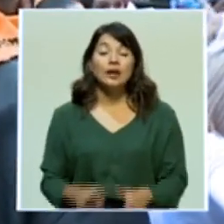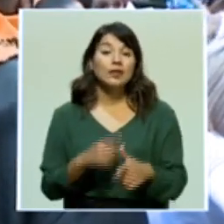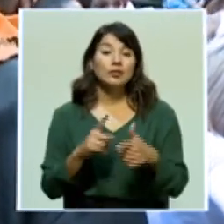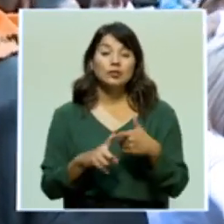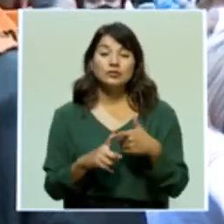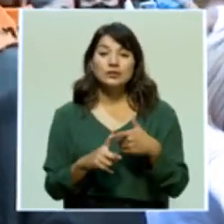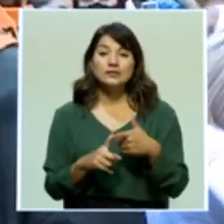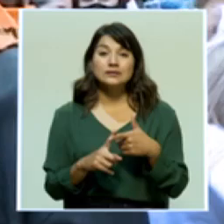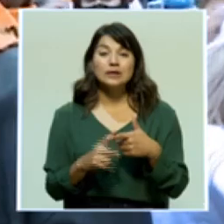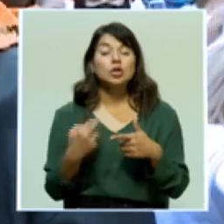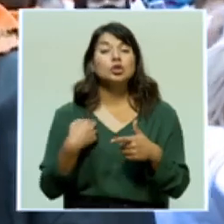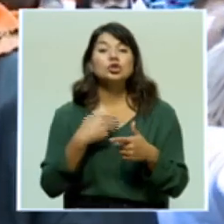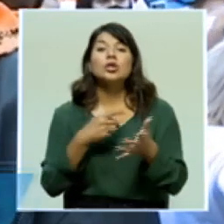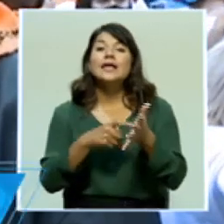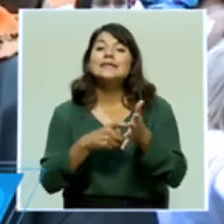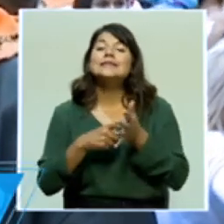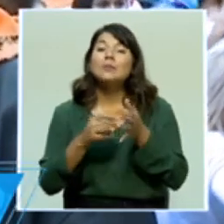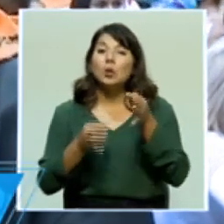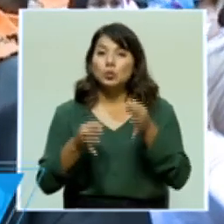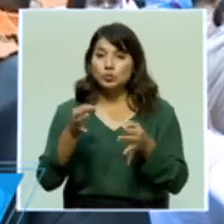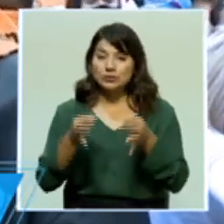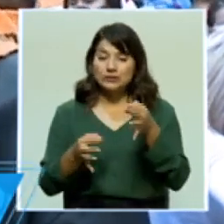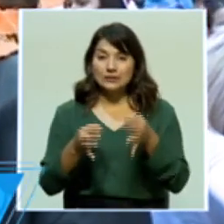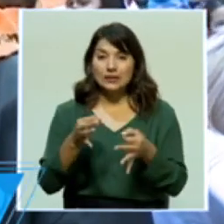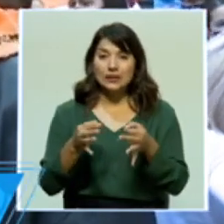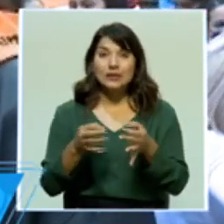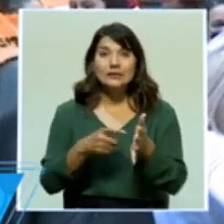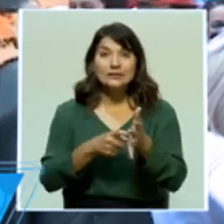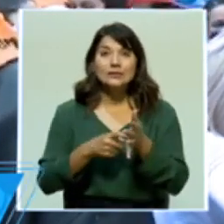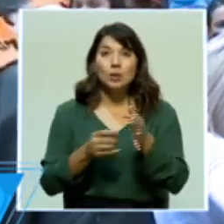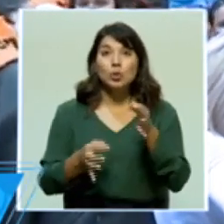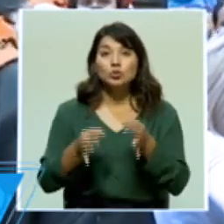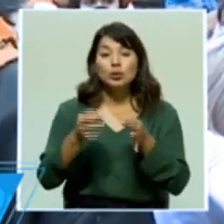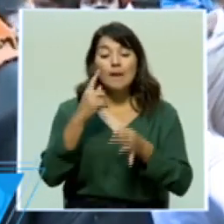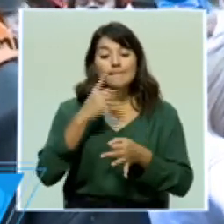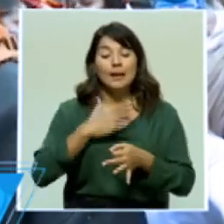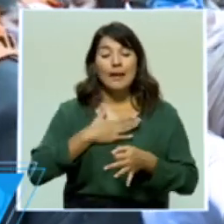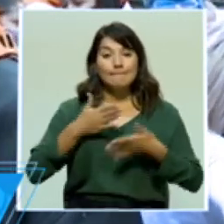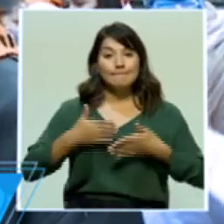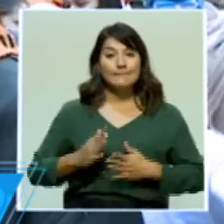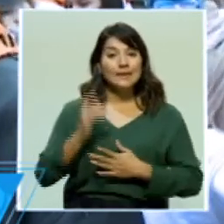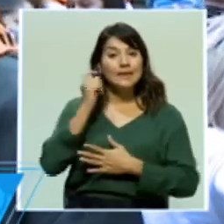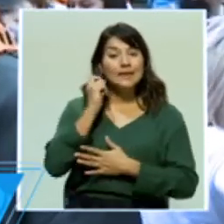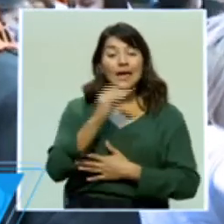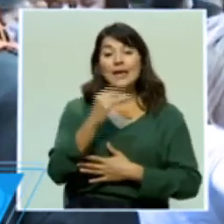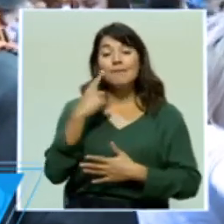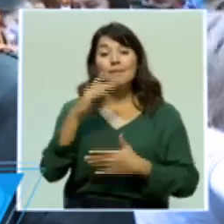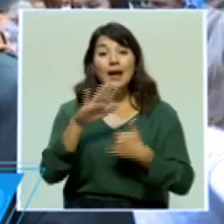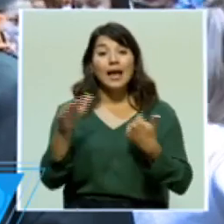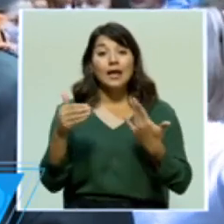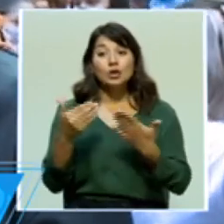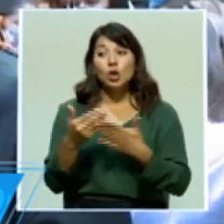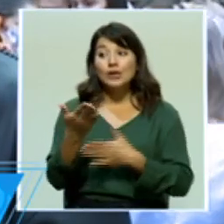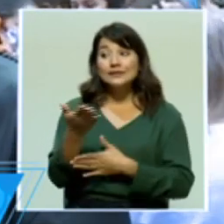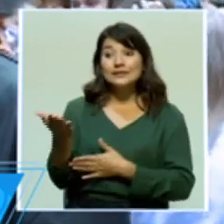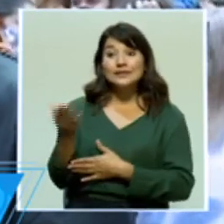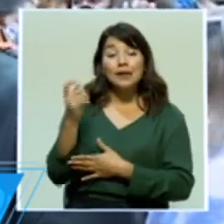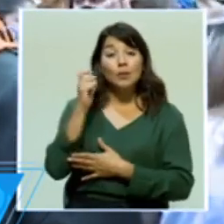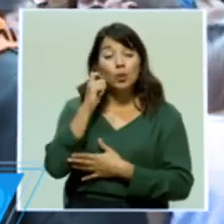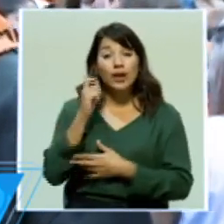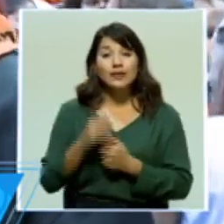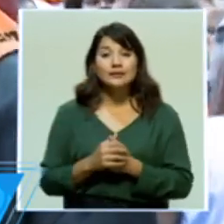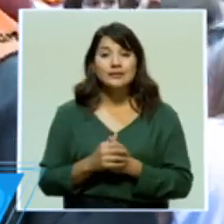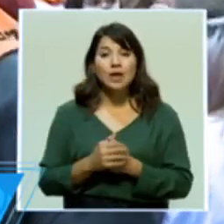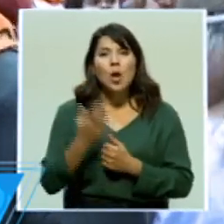Entonces exigimos justicia, justicia para mi hija y para todas ellas, porque esta